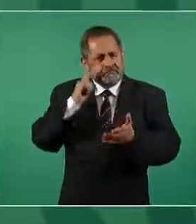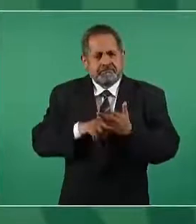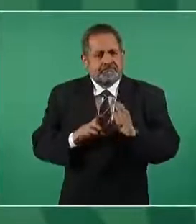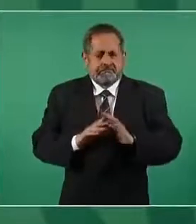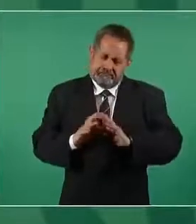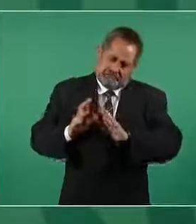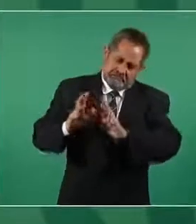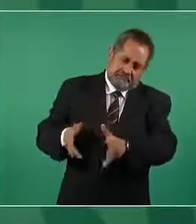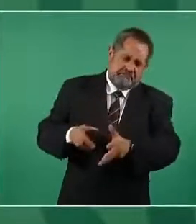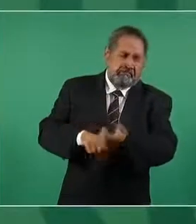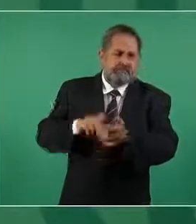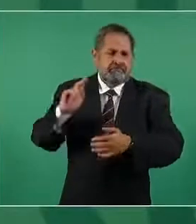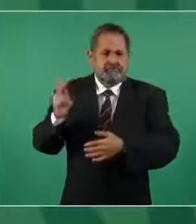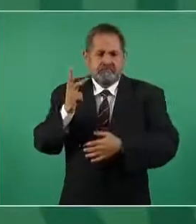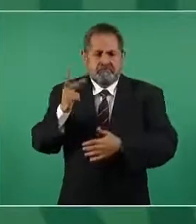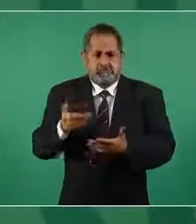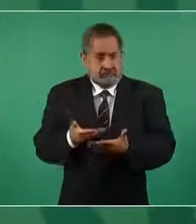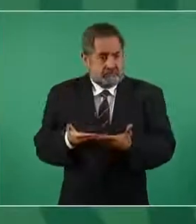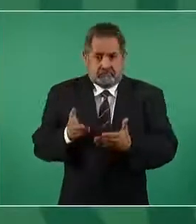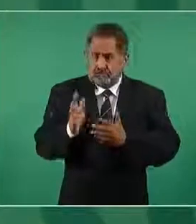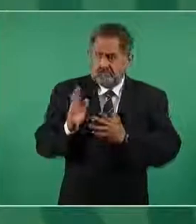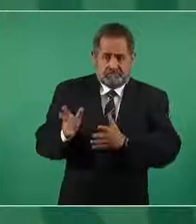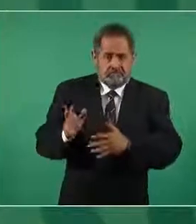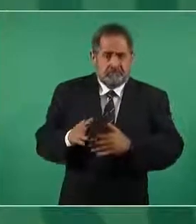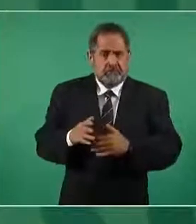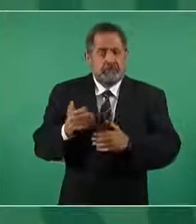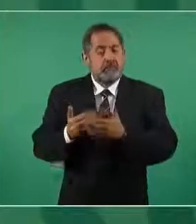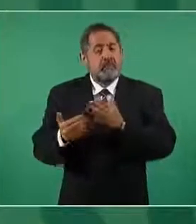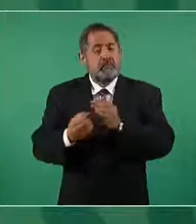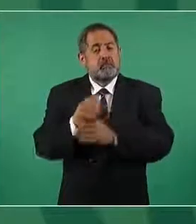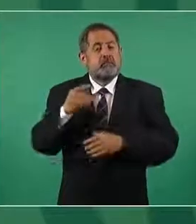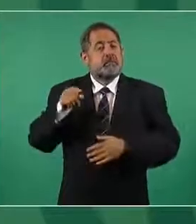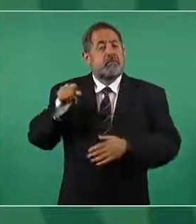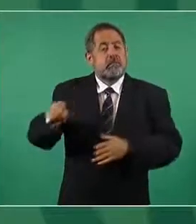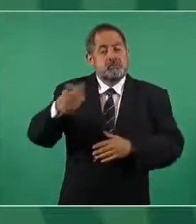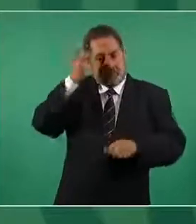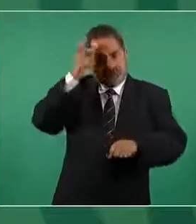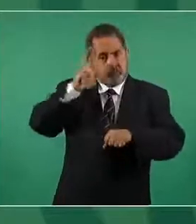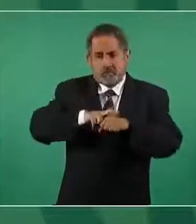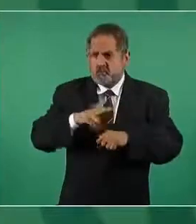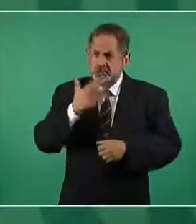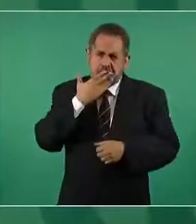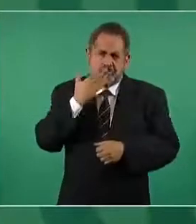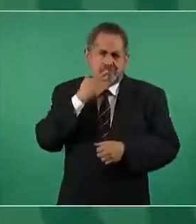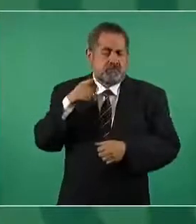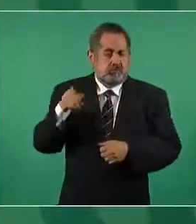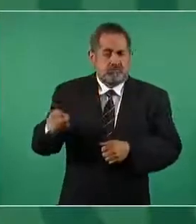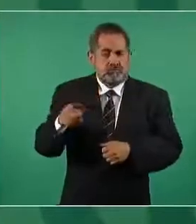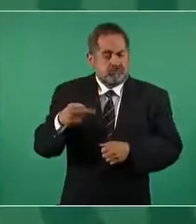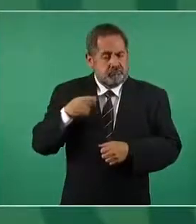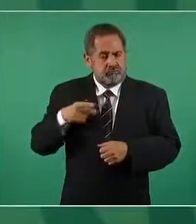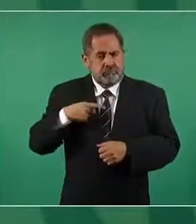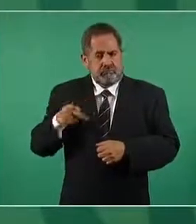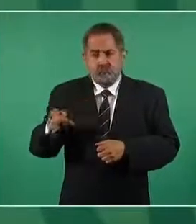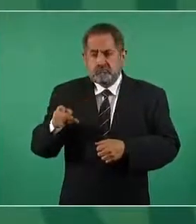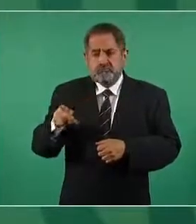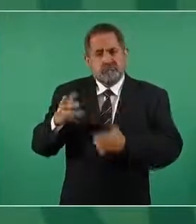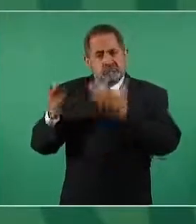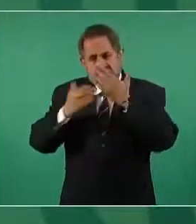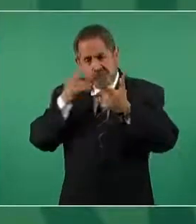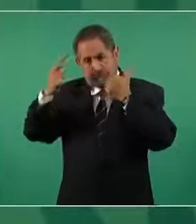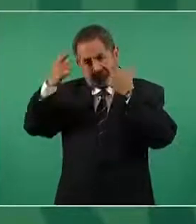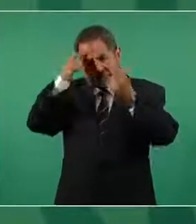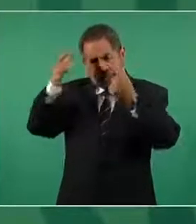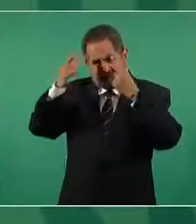el politécnico ahora con su director que es un egresado del